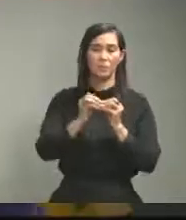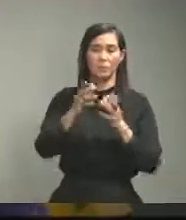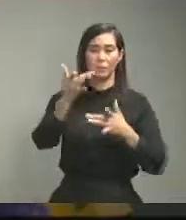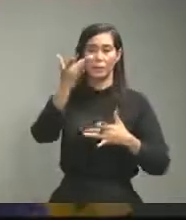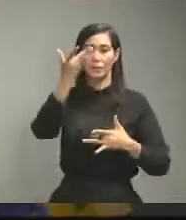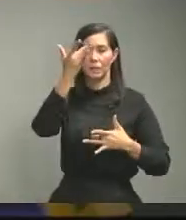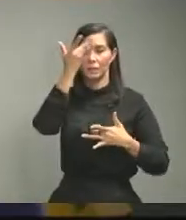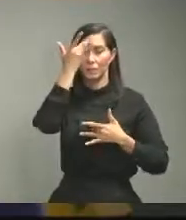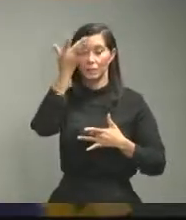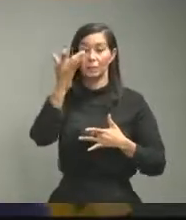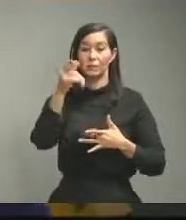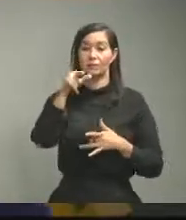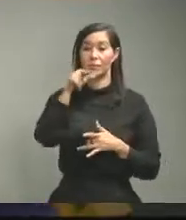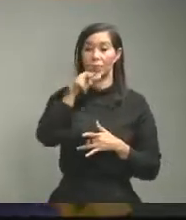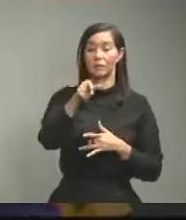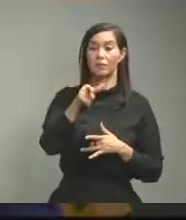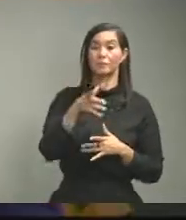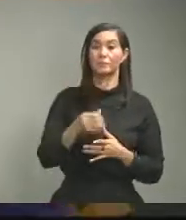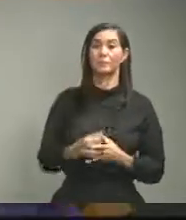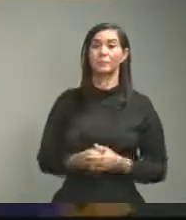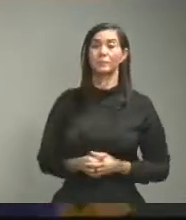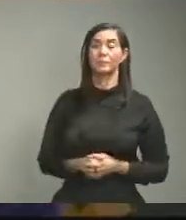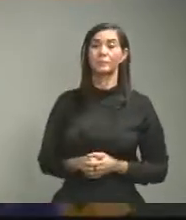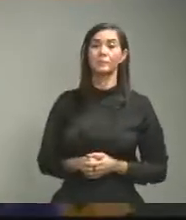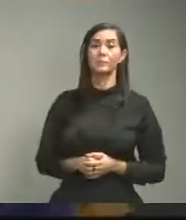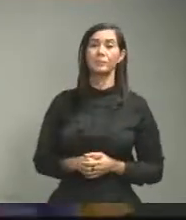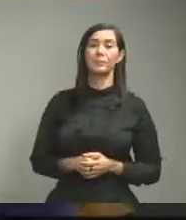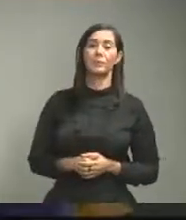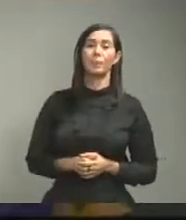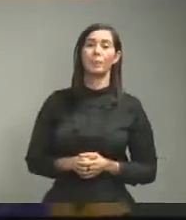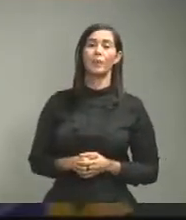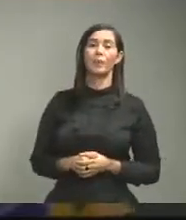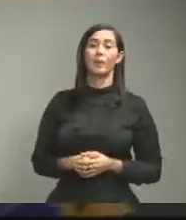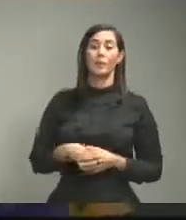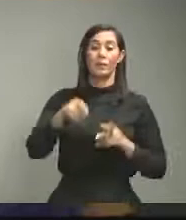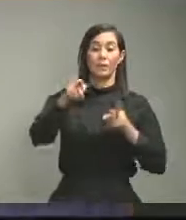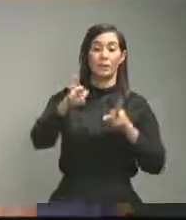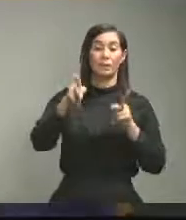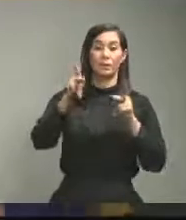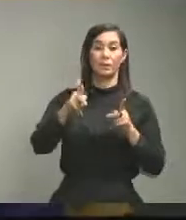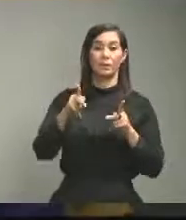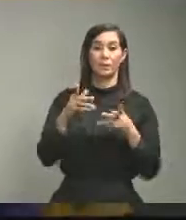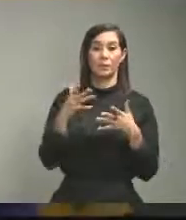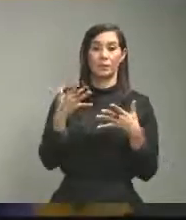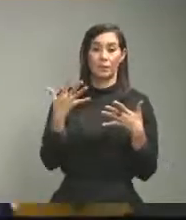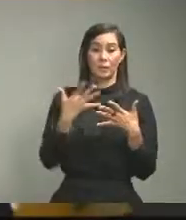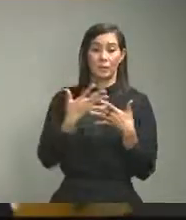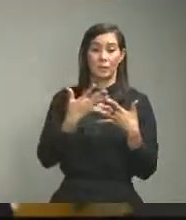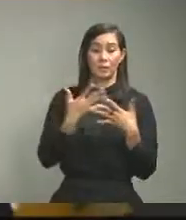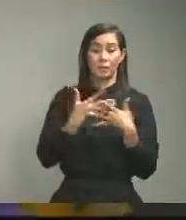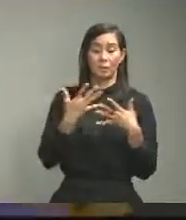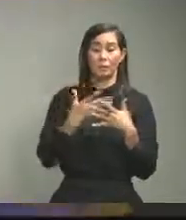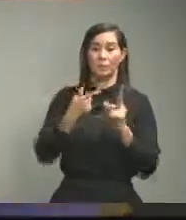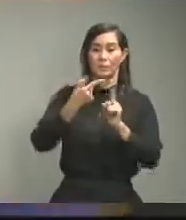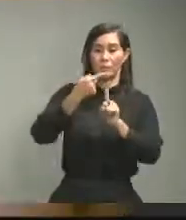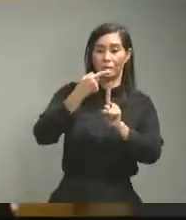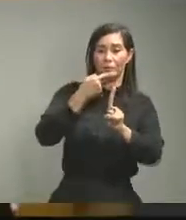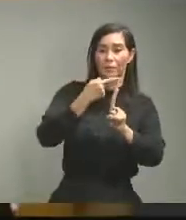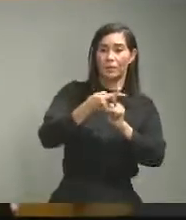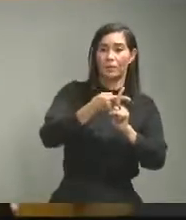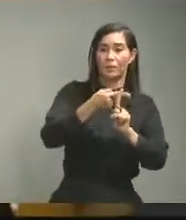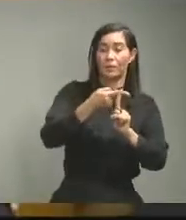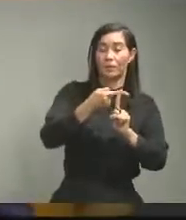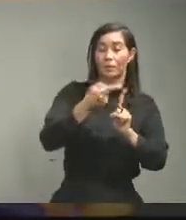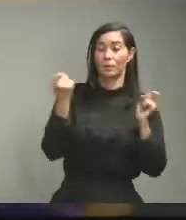hacerse la prueba ante el terrible temor de salir contagiado y ante la imagen social